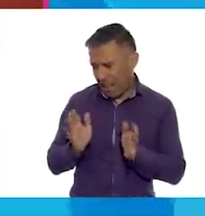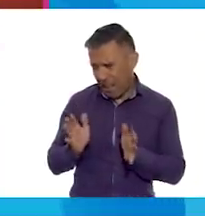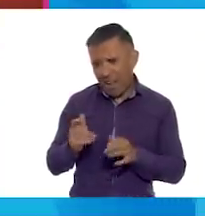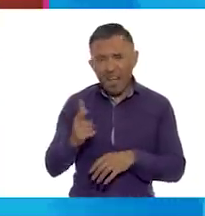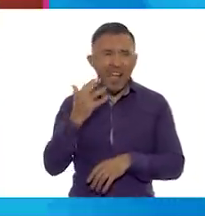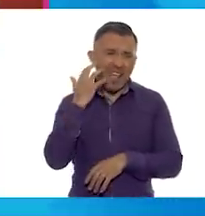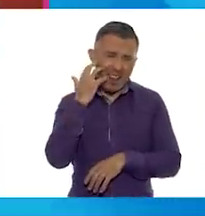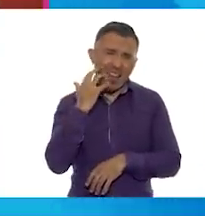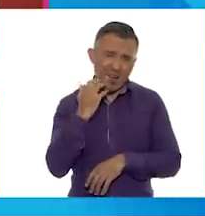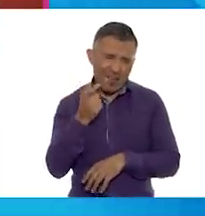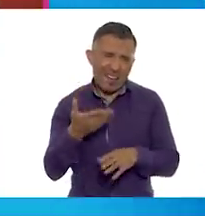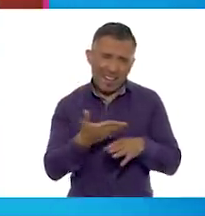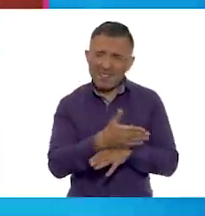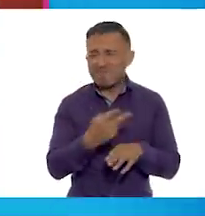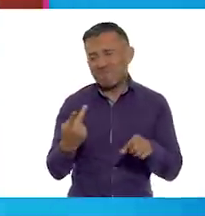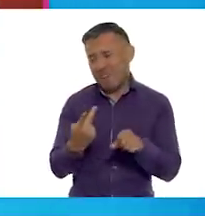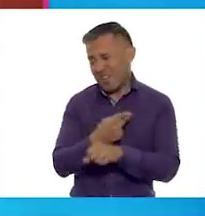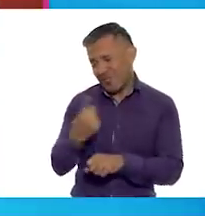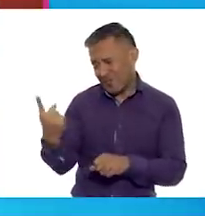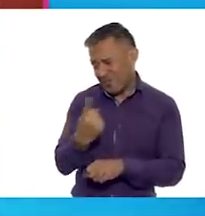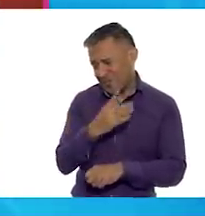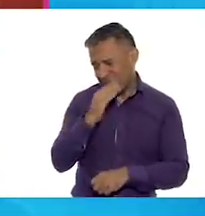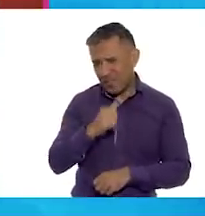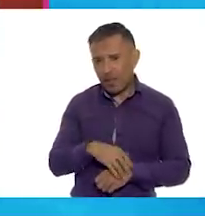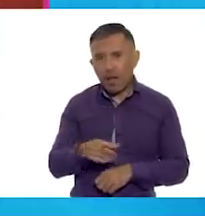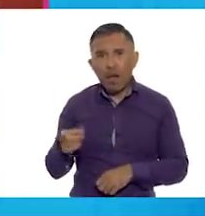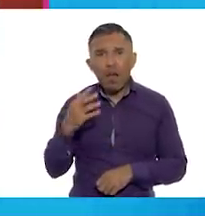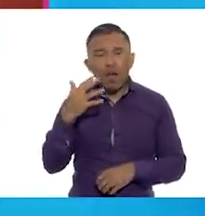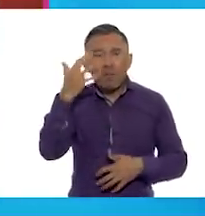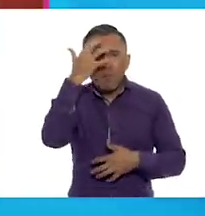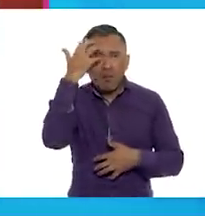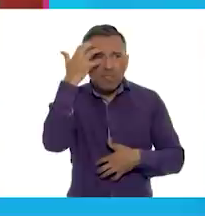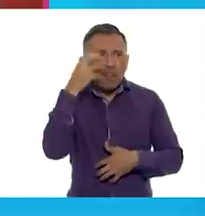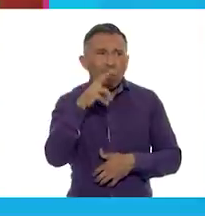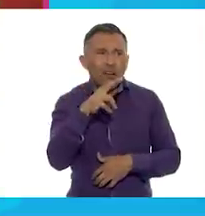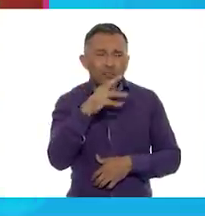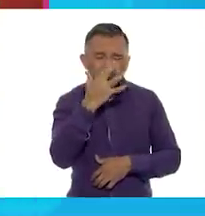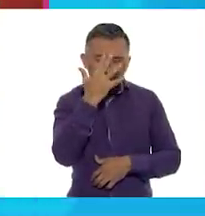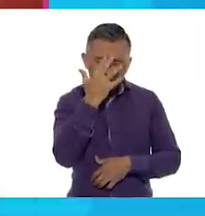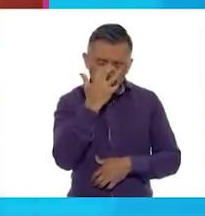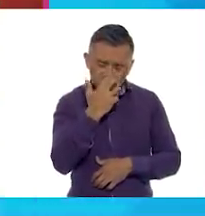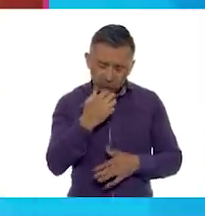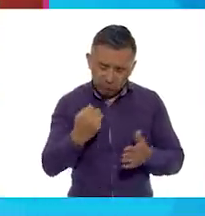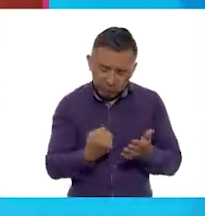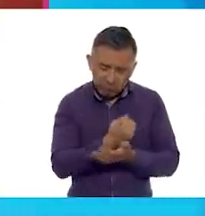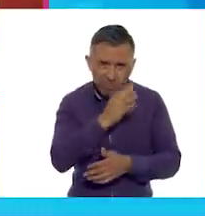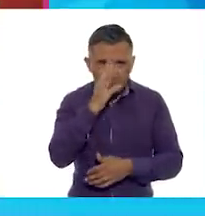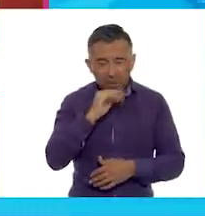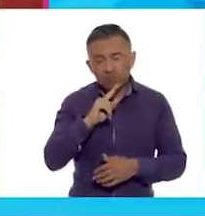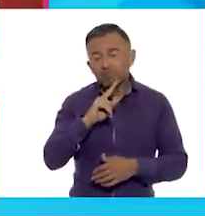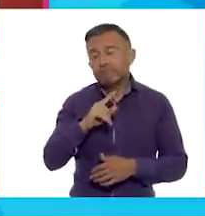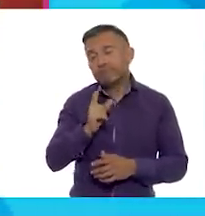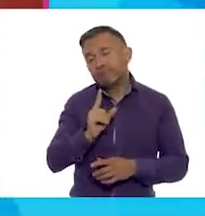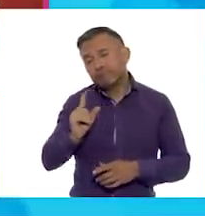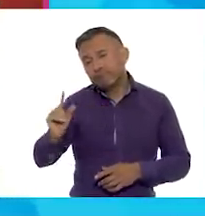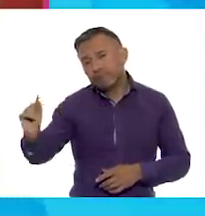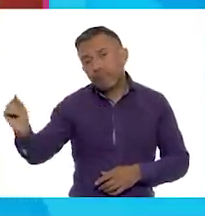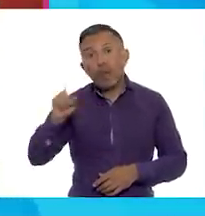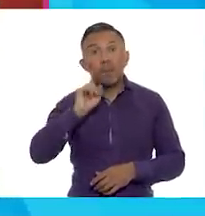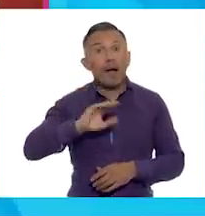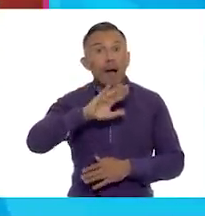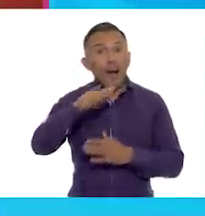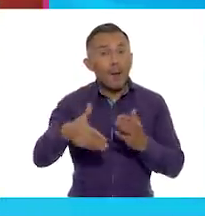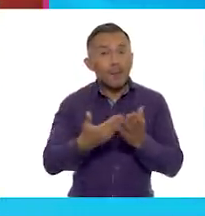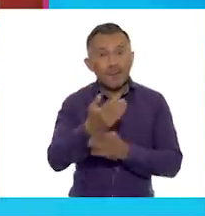leones! ¡Ay, pobre monita, pues se fue muy desilusionada! Al día siguiente quisieron entrar ahora dos